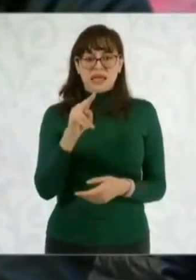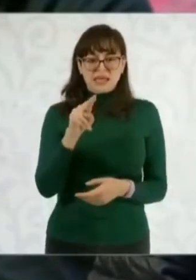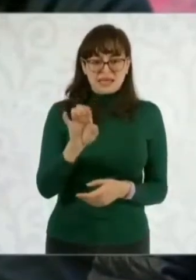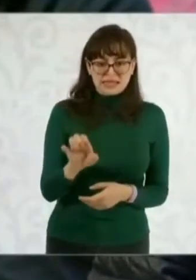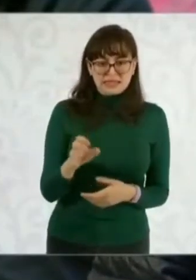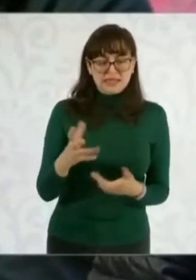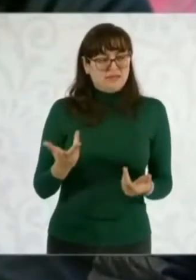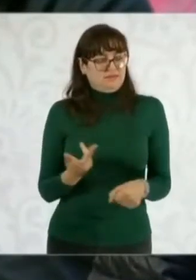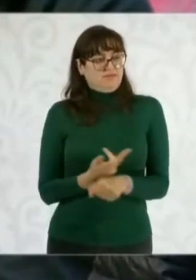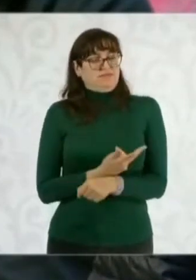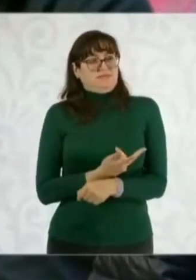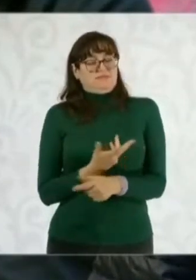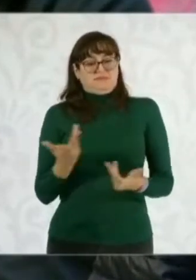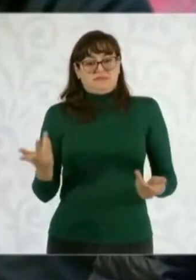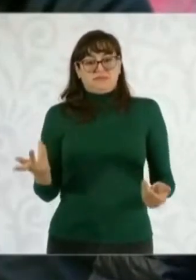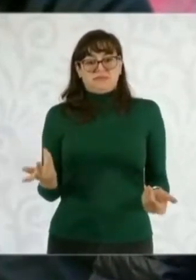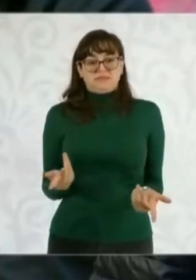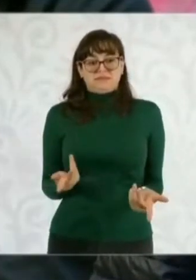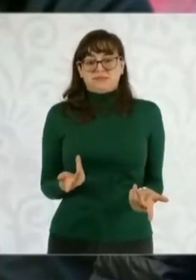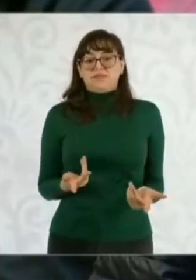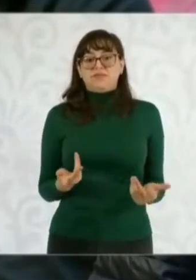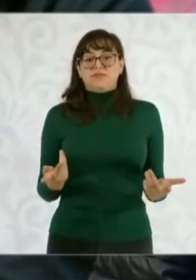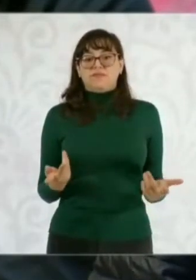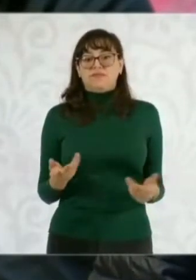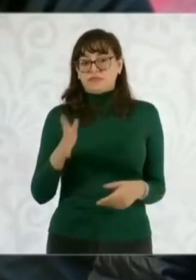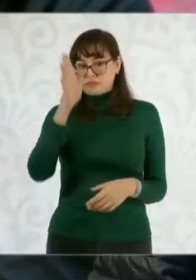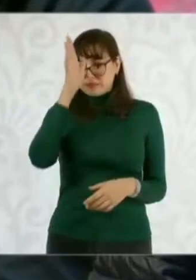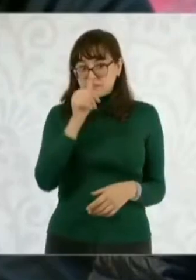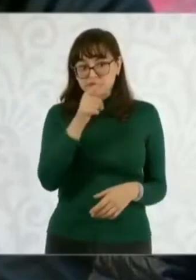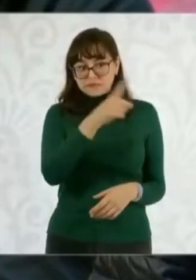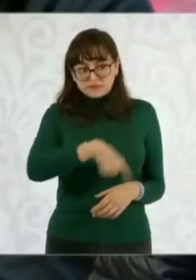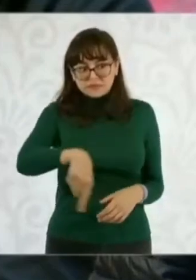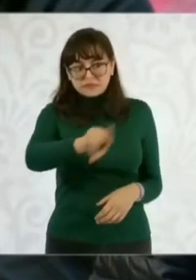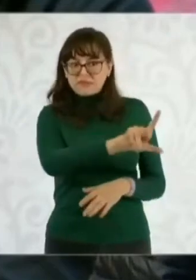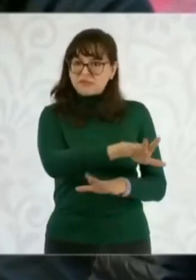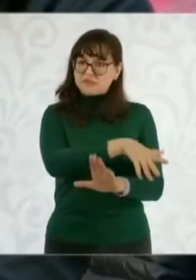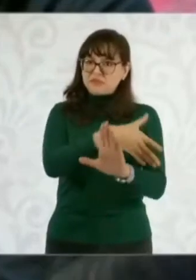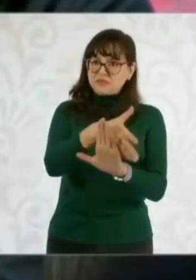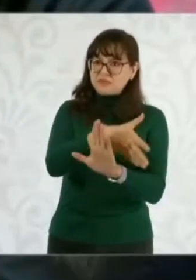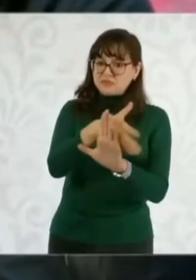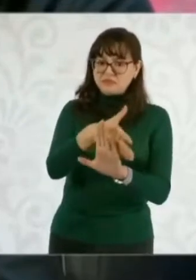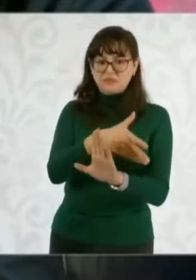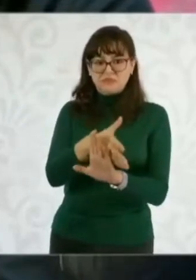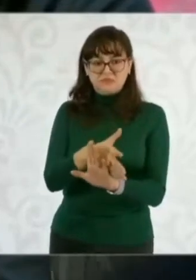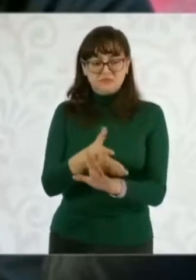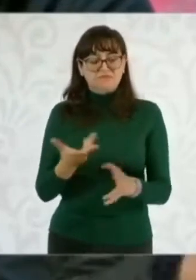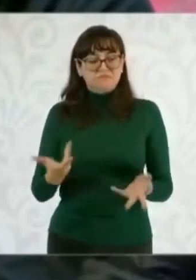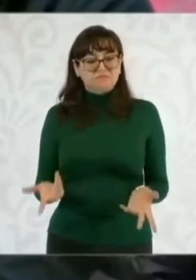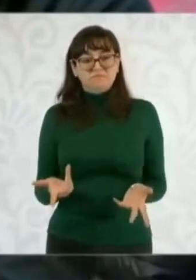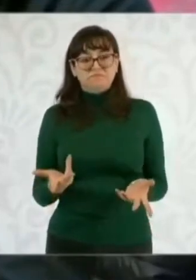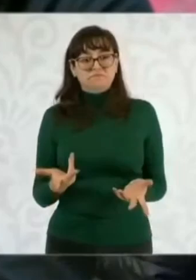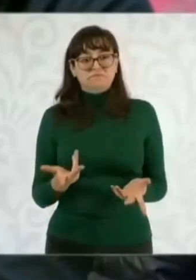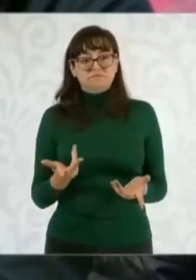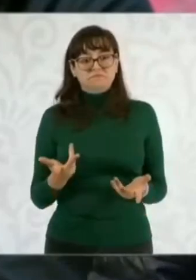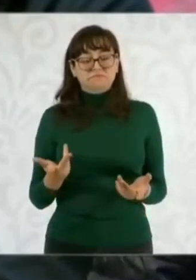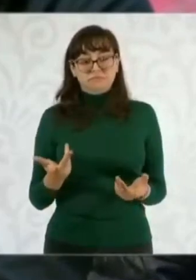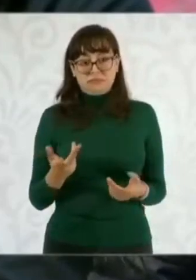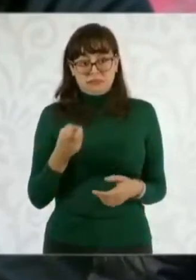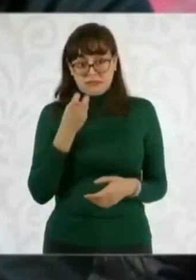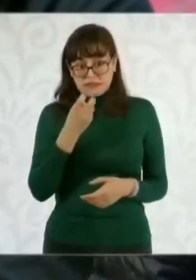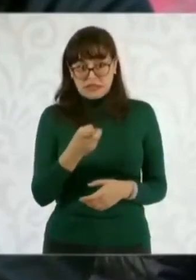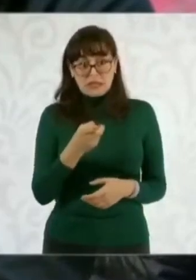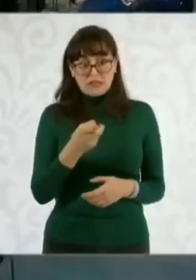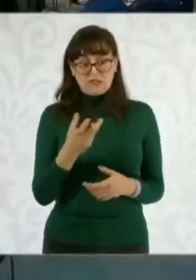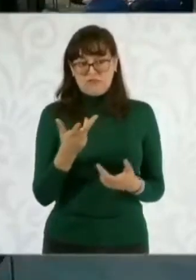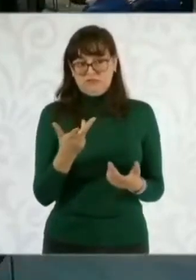¿Qué opina de la controversia y del acuerdo de estos consejeros y si sigue la resistencia contra la 4T y el